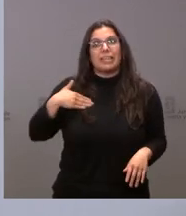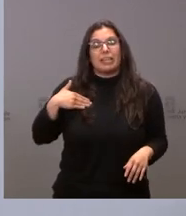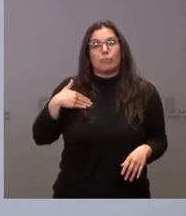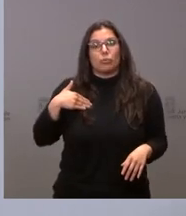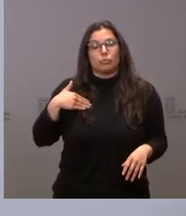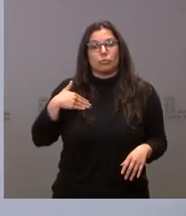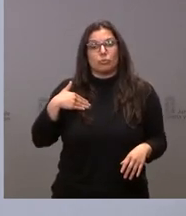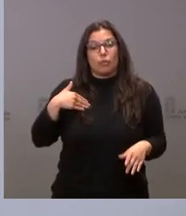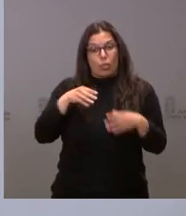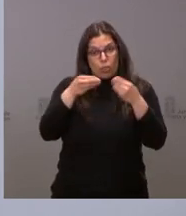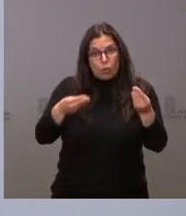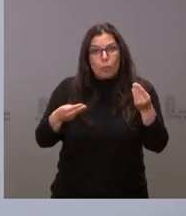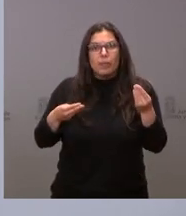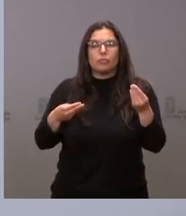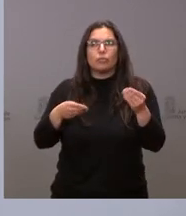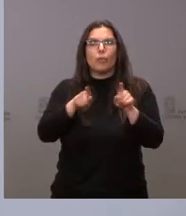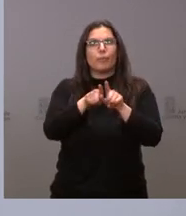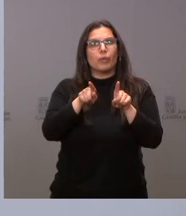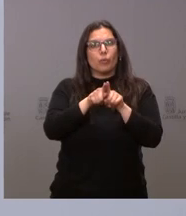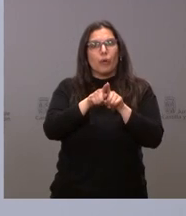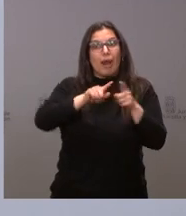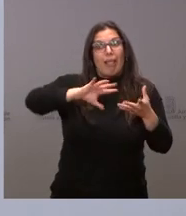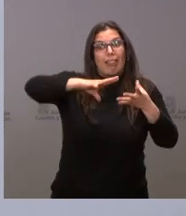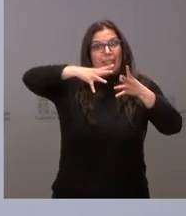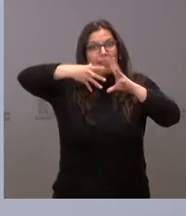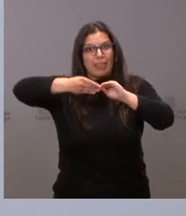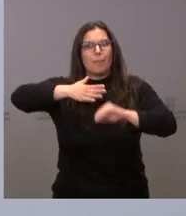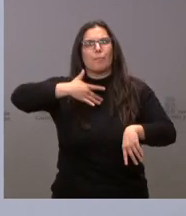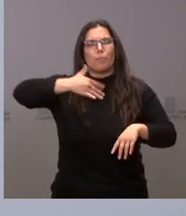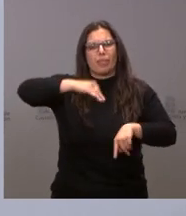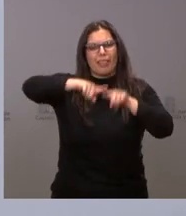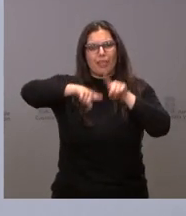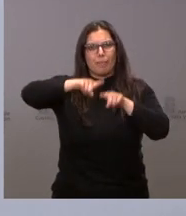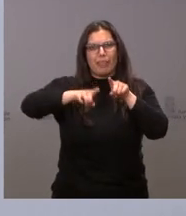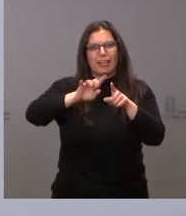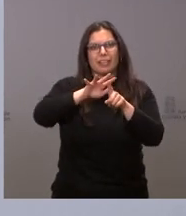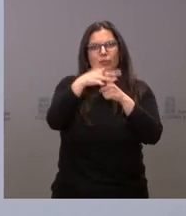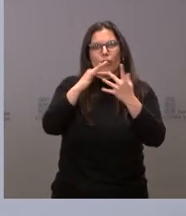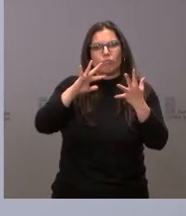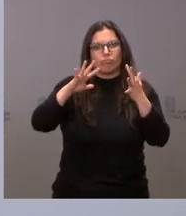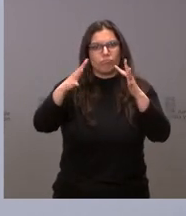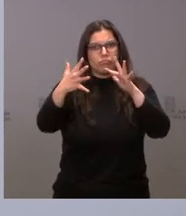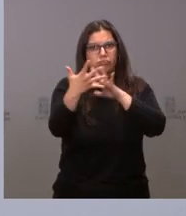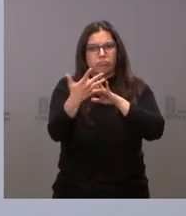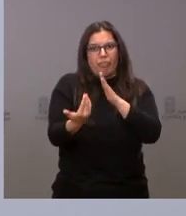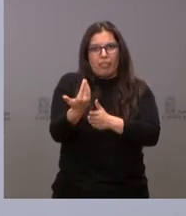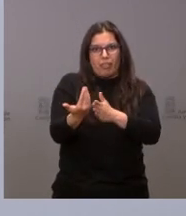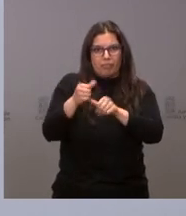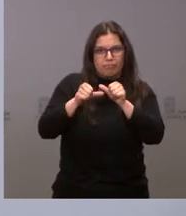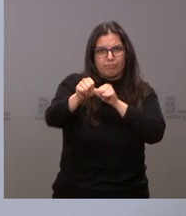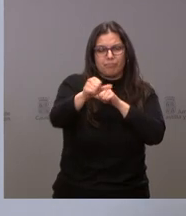sea un documento que tenga la capacidad de adaptarse a esa situación y creo que es importante.